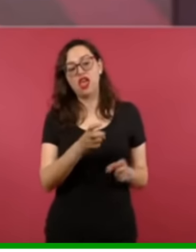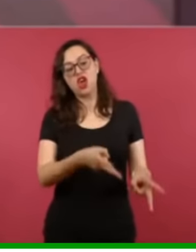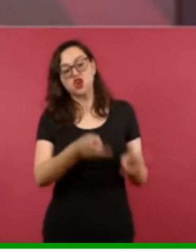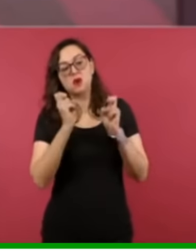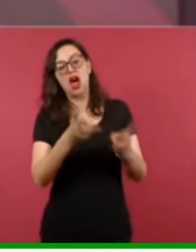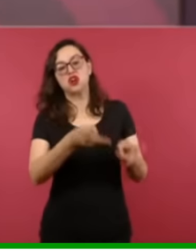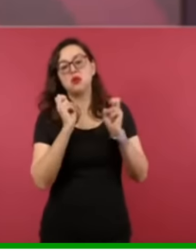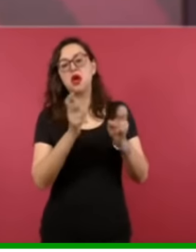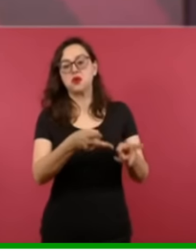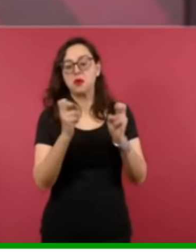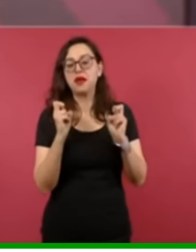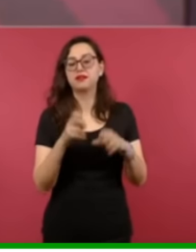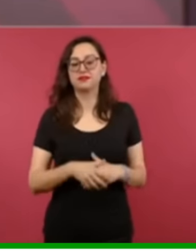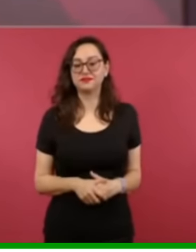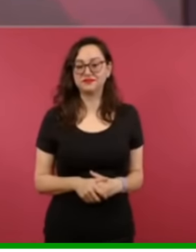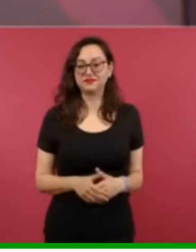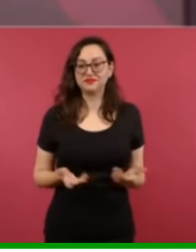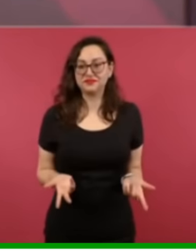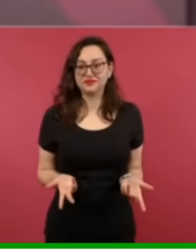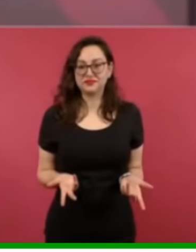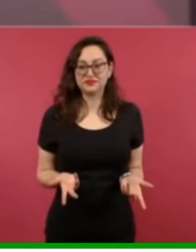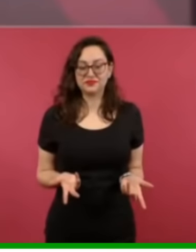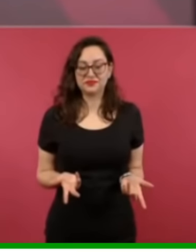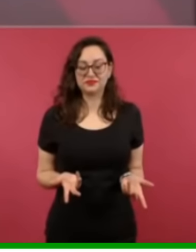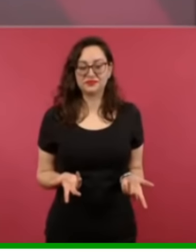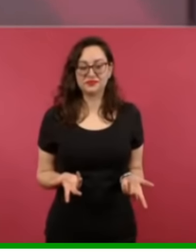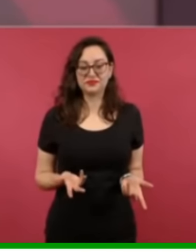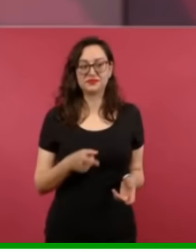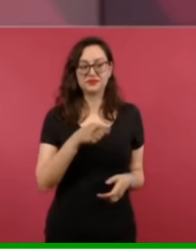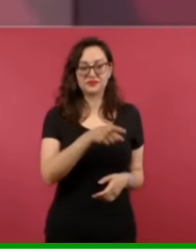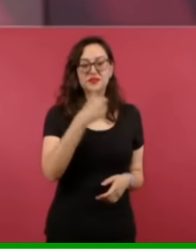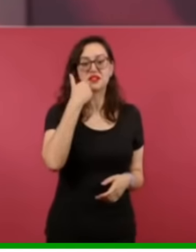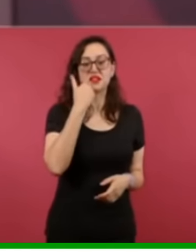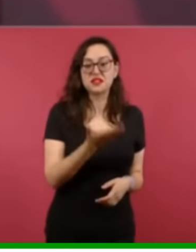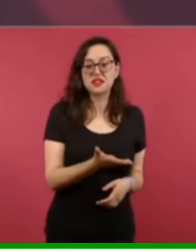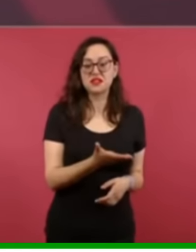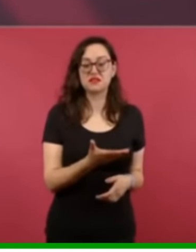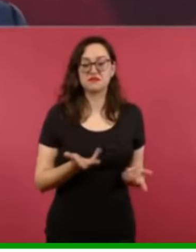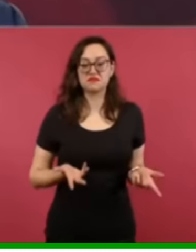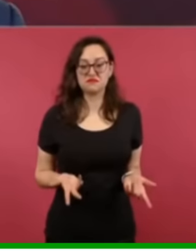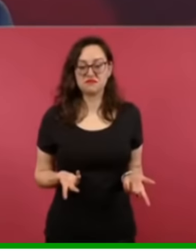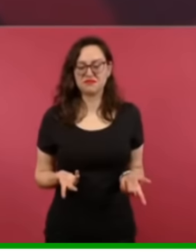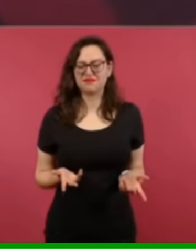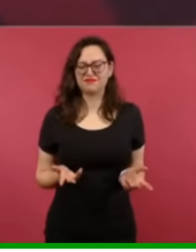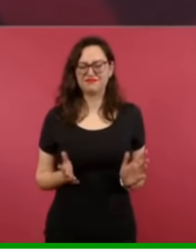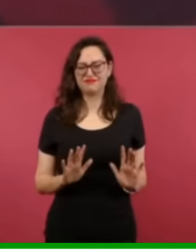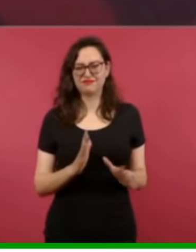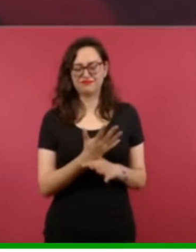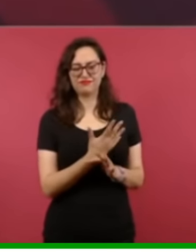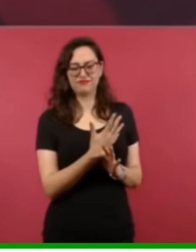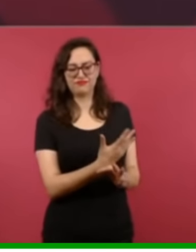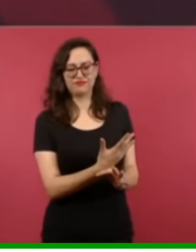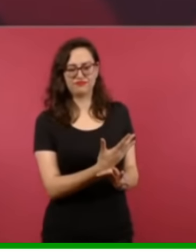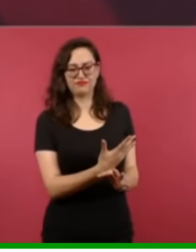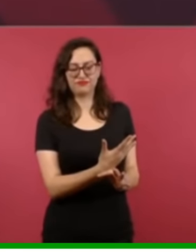Joaquín, o nos robamos las Afores o vamos a